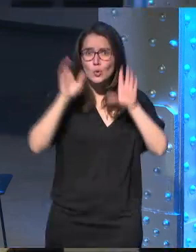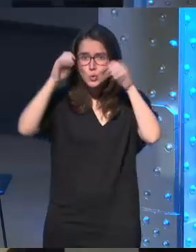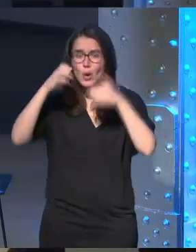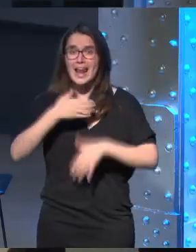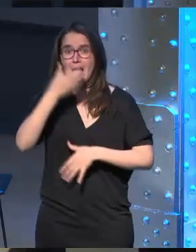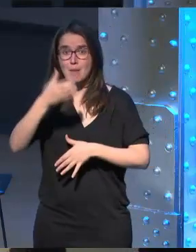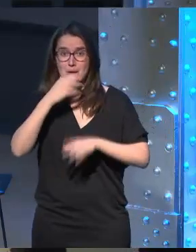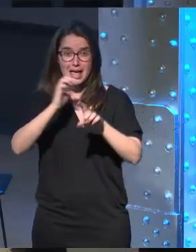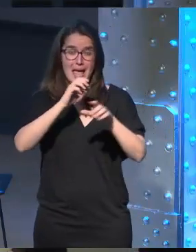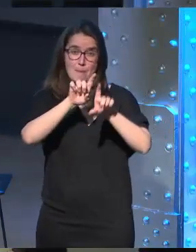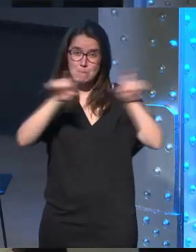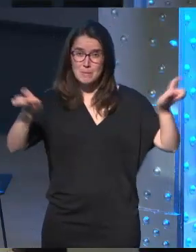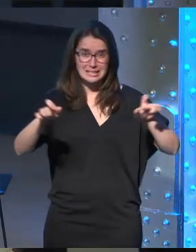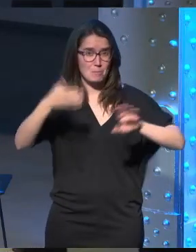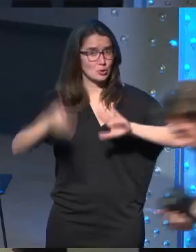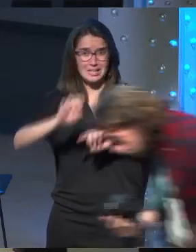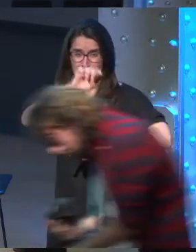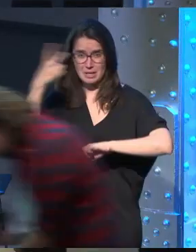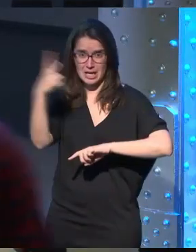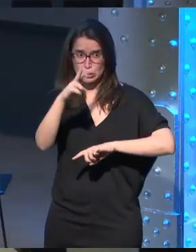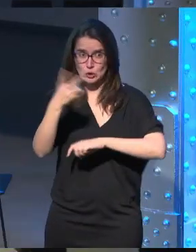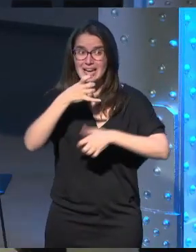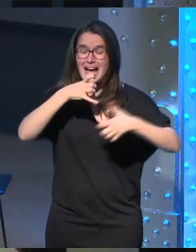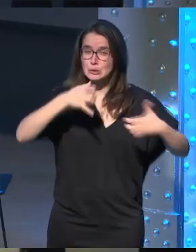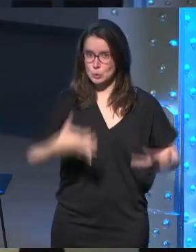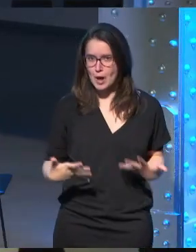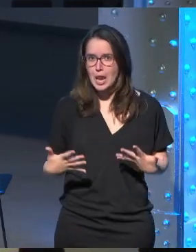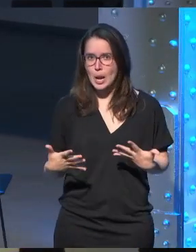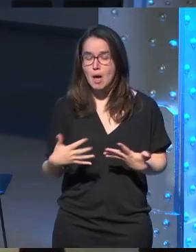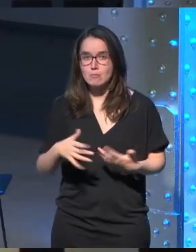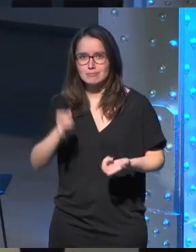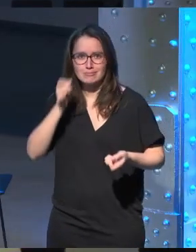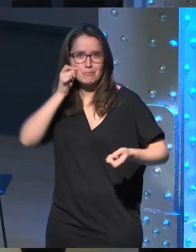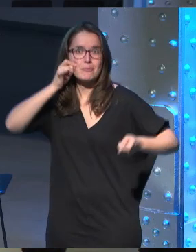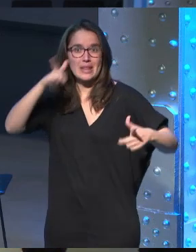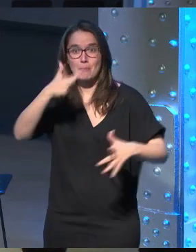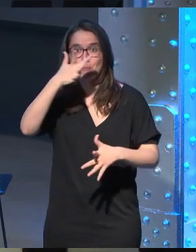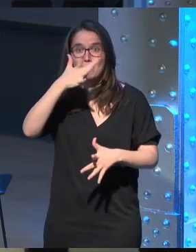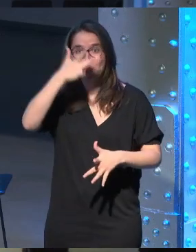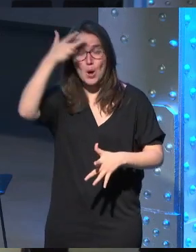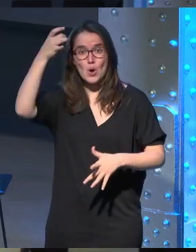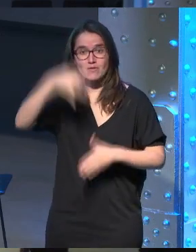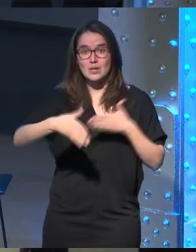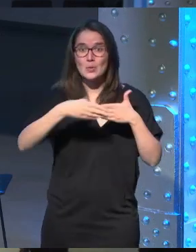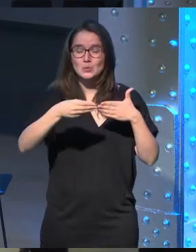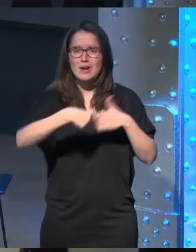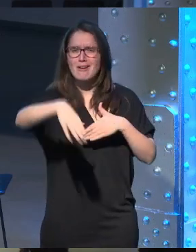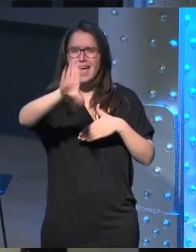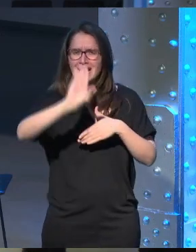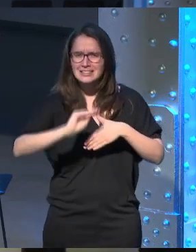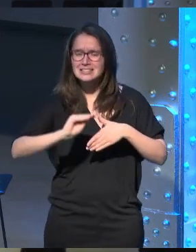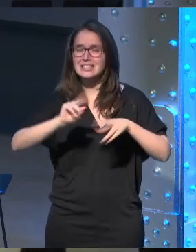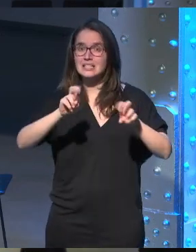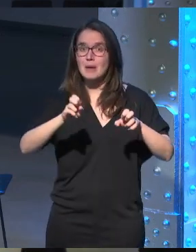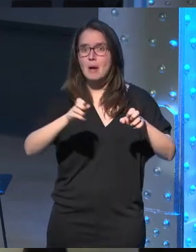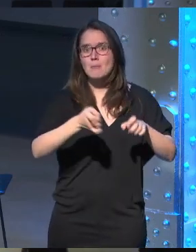empresas más valiosas del mundo esta no actual para darse cuenta de que por fin el usuario entiende aquello de